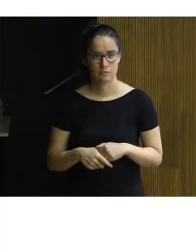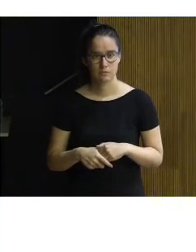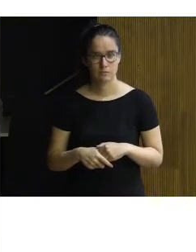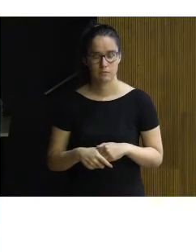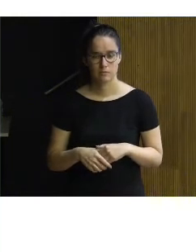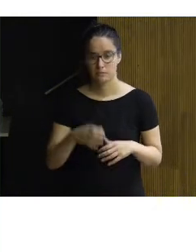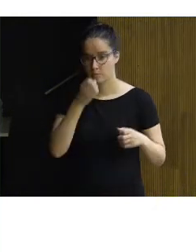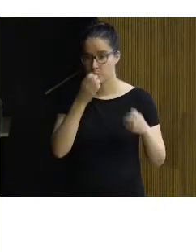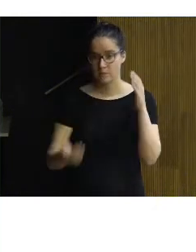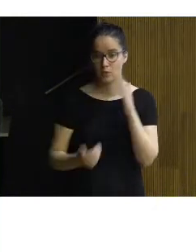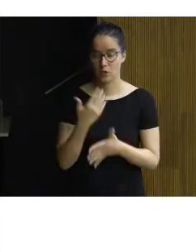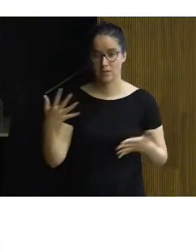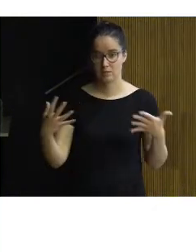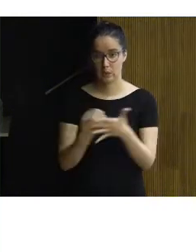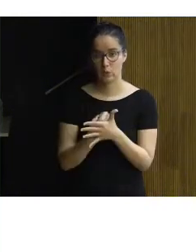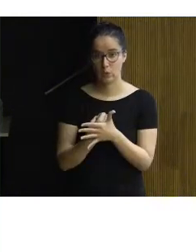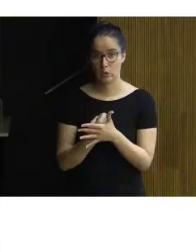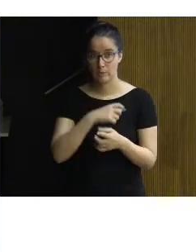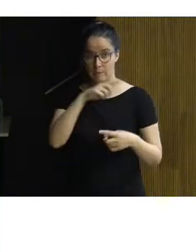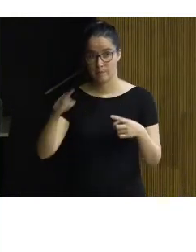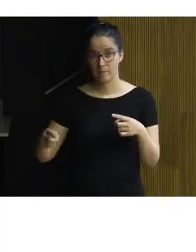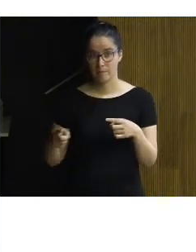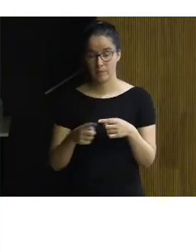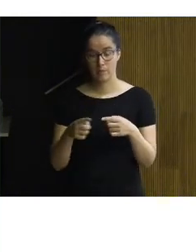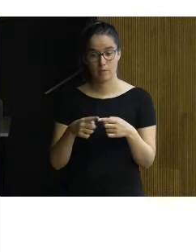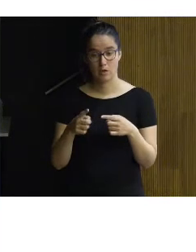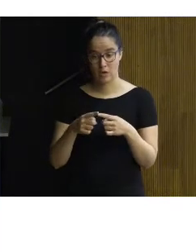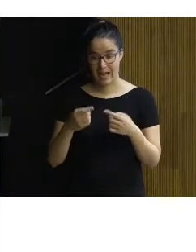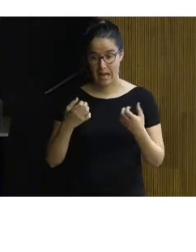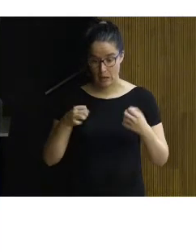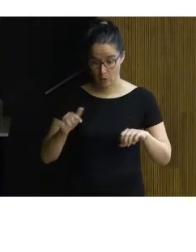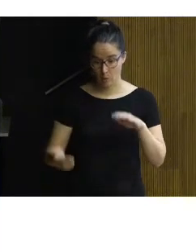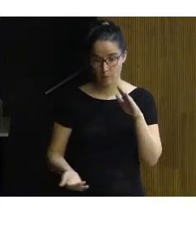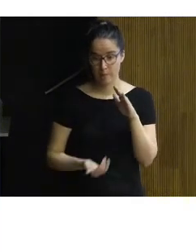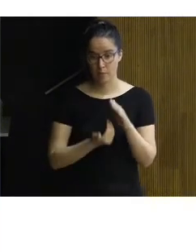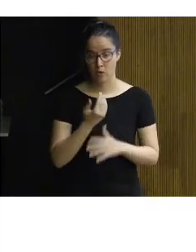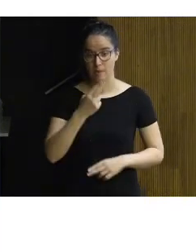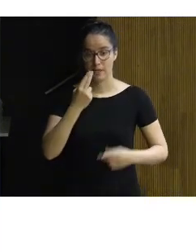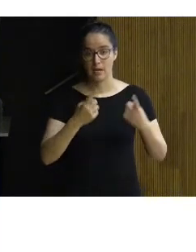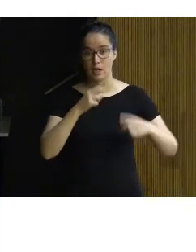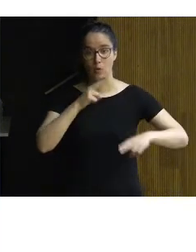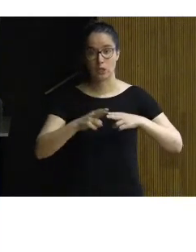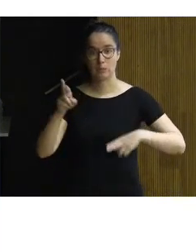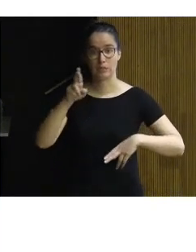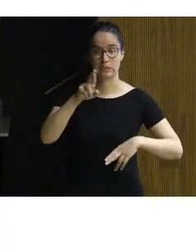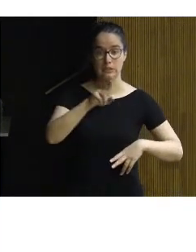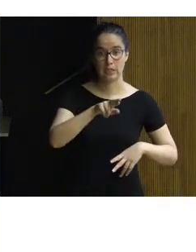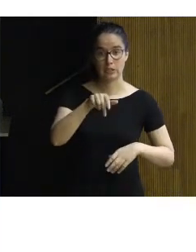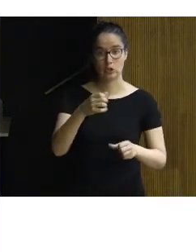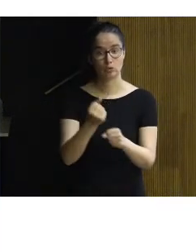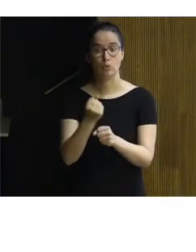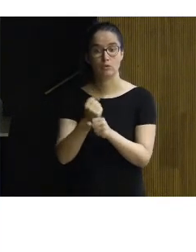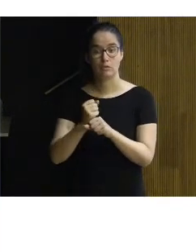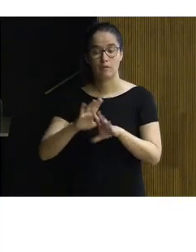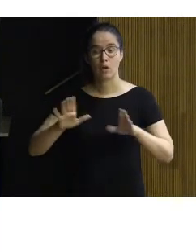Buenos días a todos. En primer lugar, a decir que aunque esta mañana se hayan oído algunos nombres repetidamente, esto es un trabajo